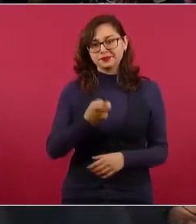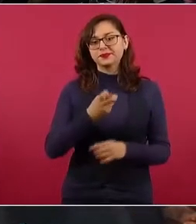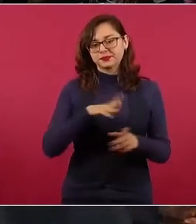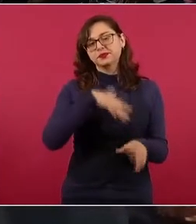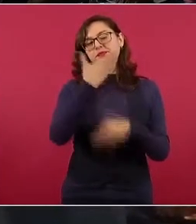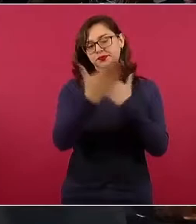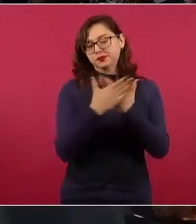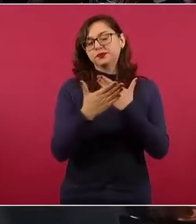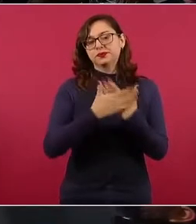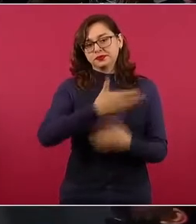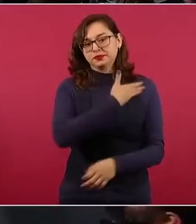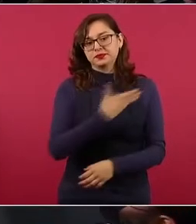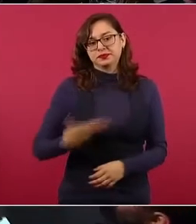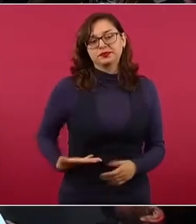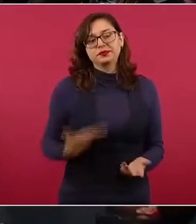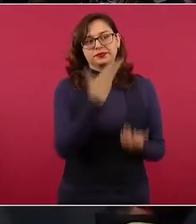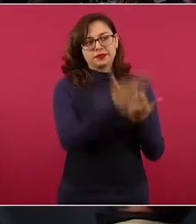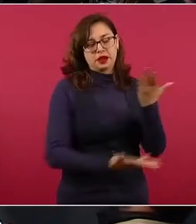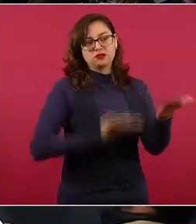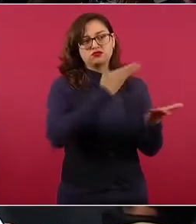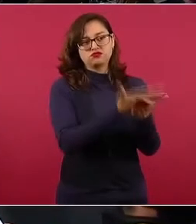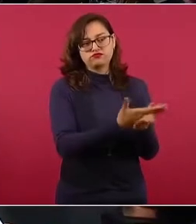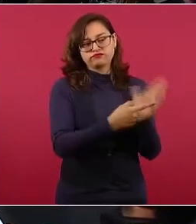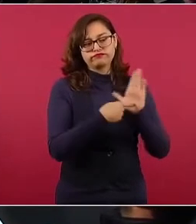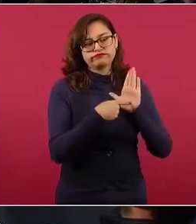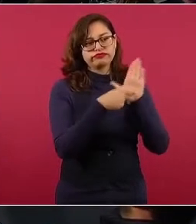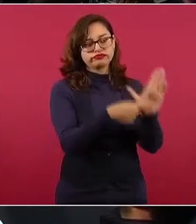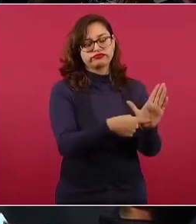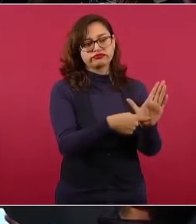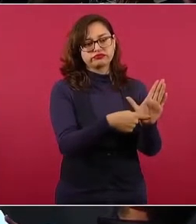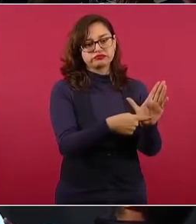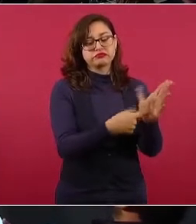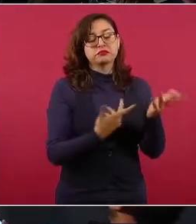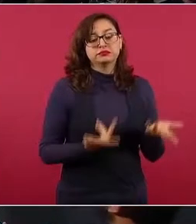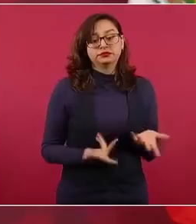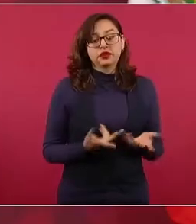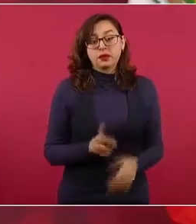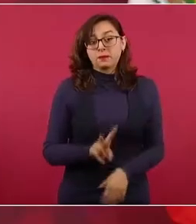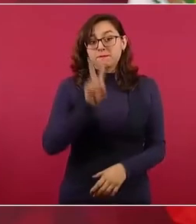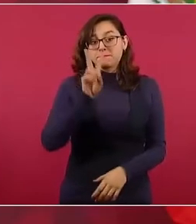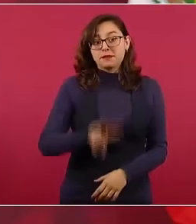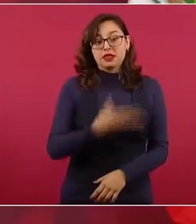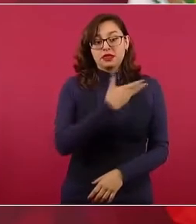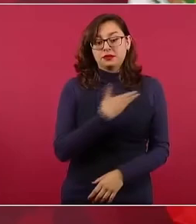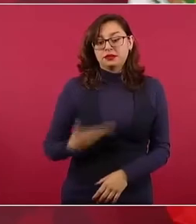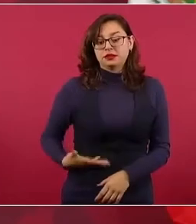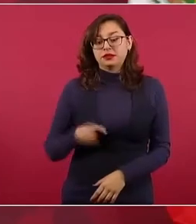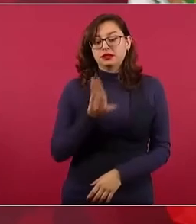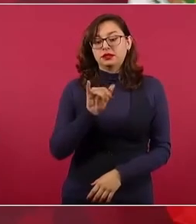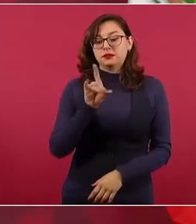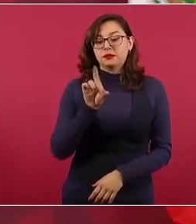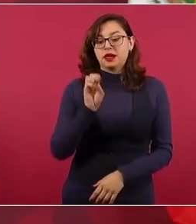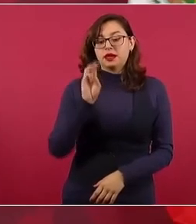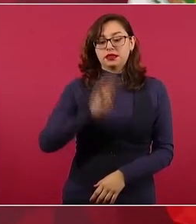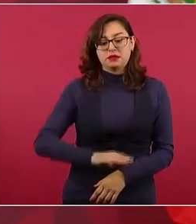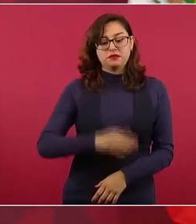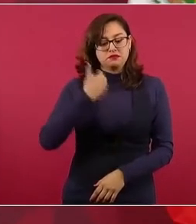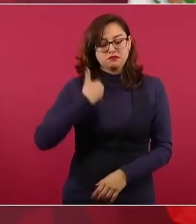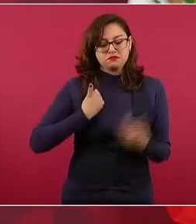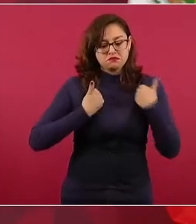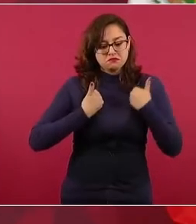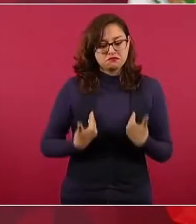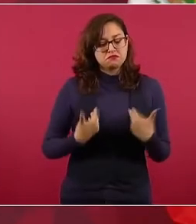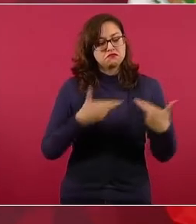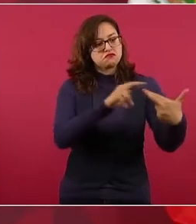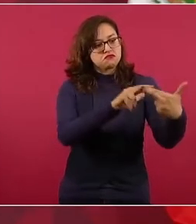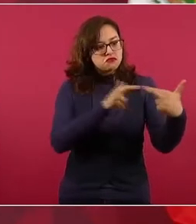llego muy buena relación con el presidente Biden, tengo la mejor